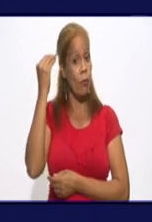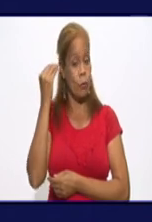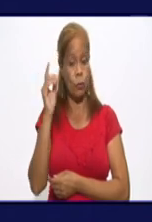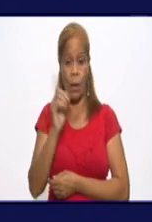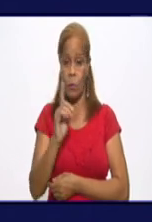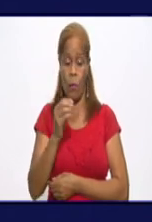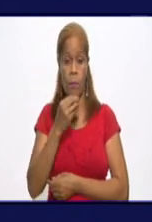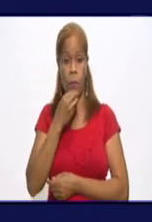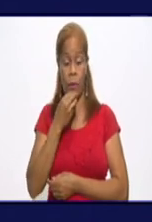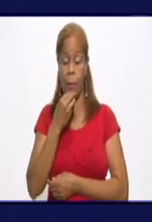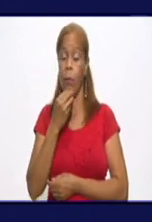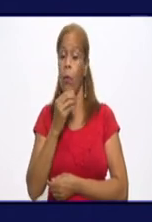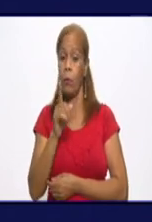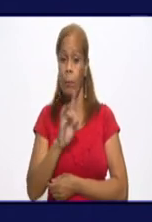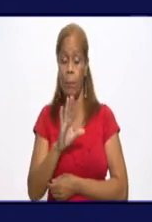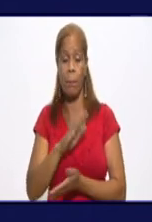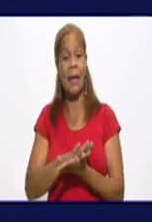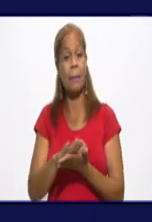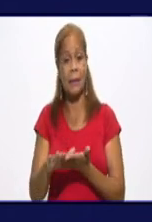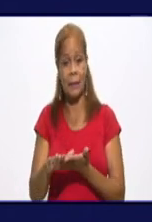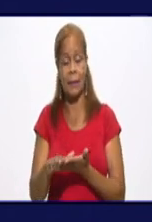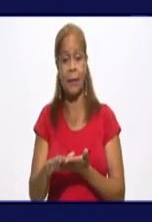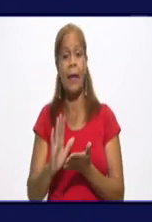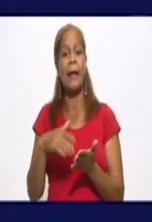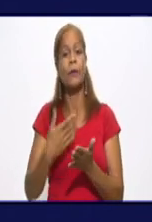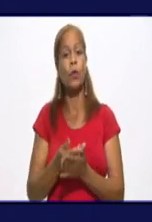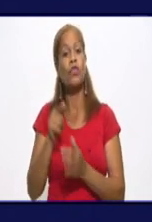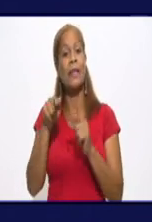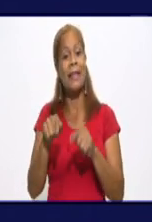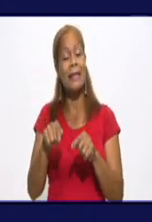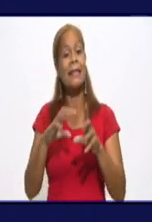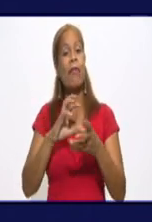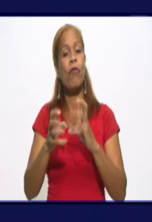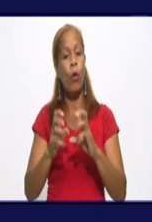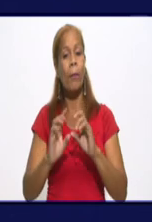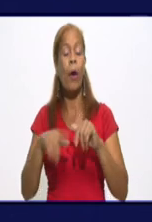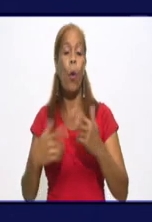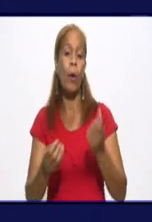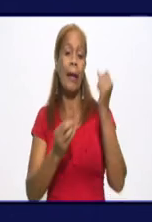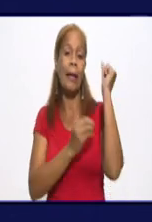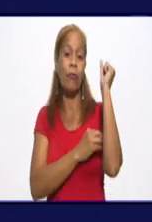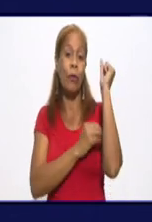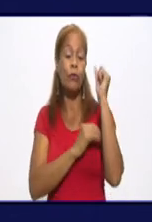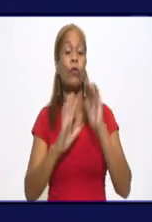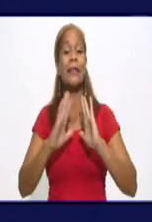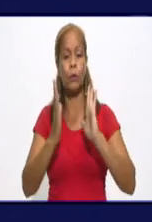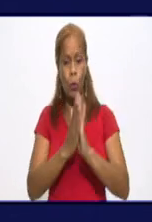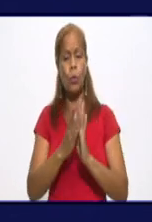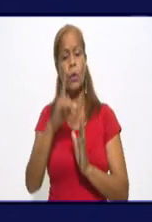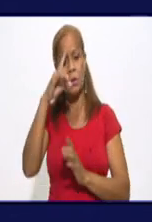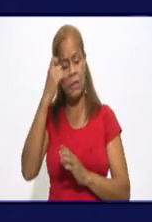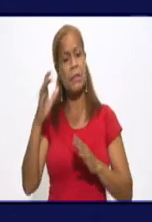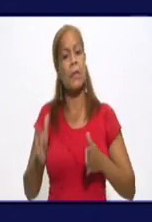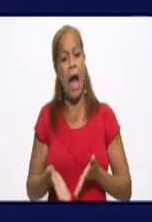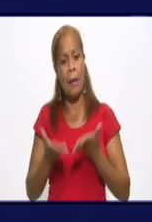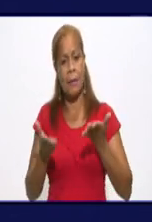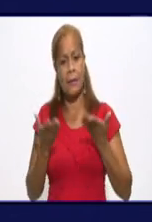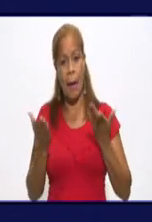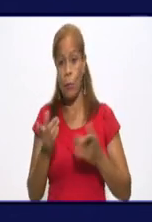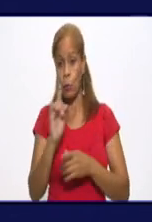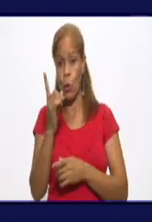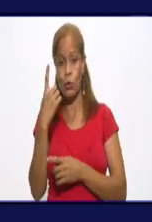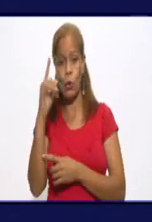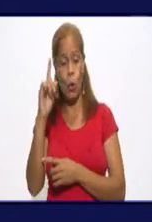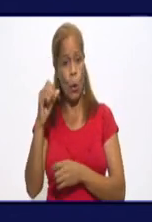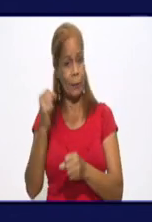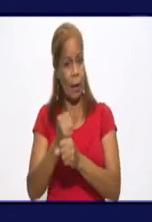se confundan. Y entonces, solo así, de esa manera, con el esfuerzo de todo, vamos a avanzar. No solo vamos a trabajar,